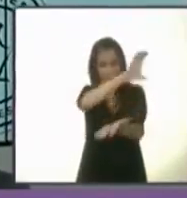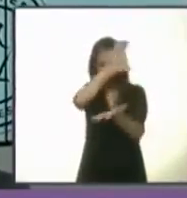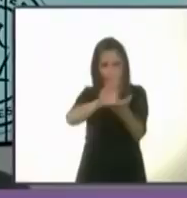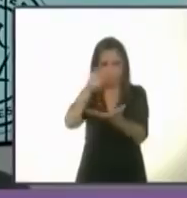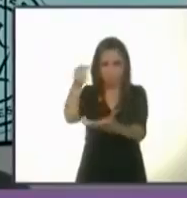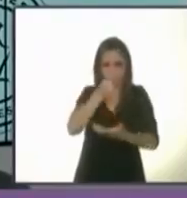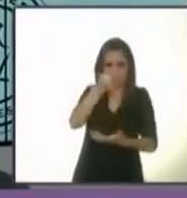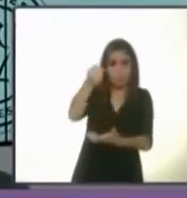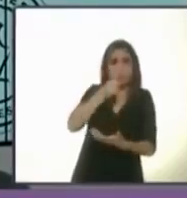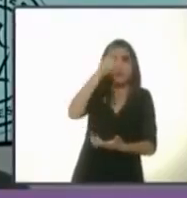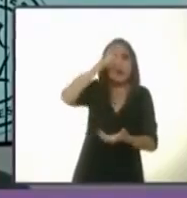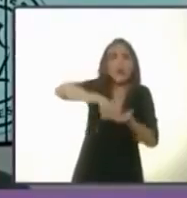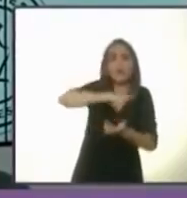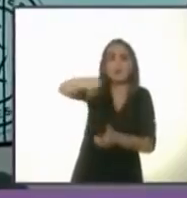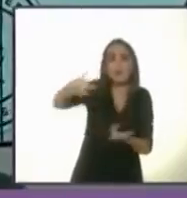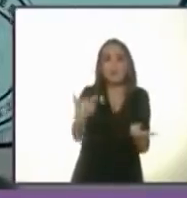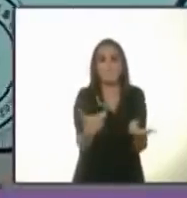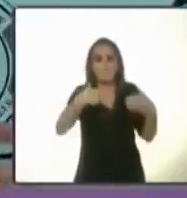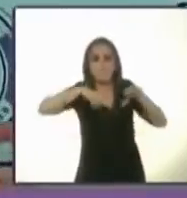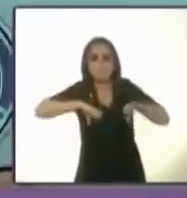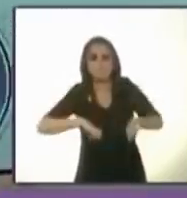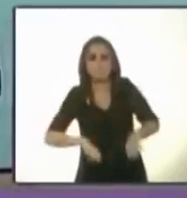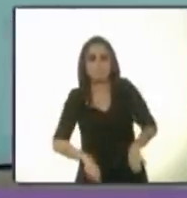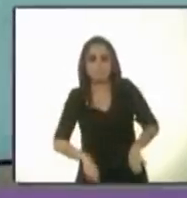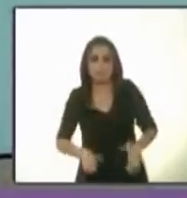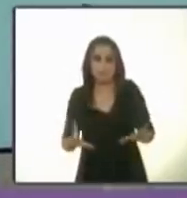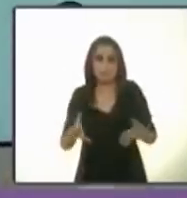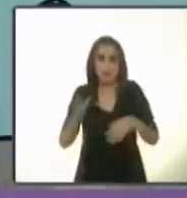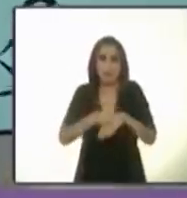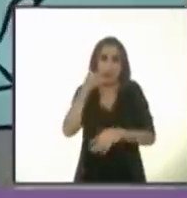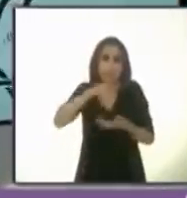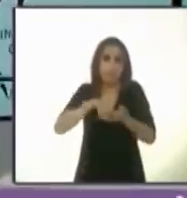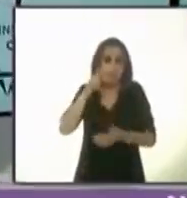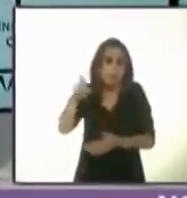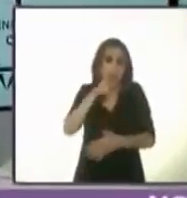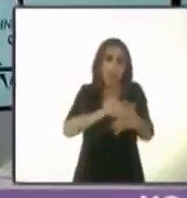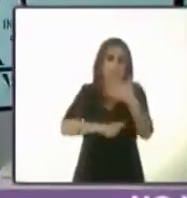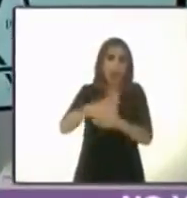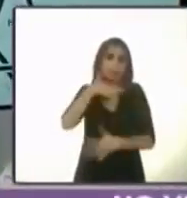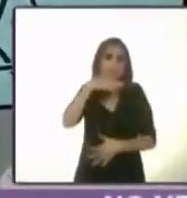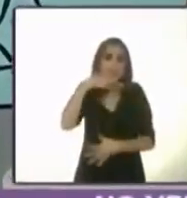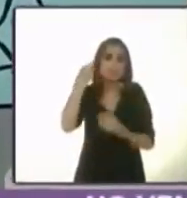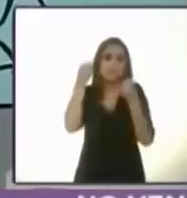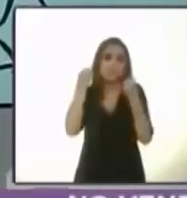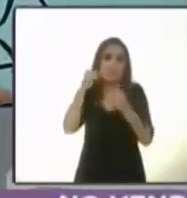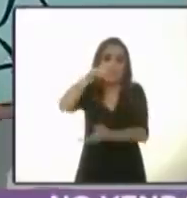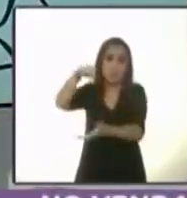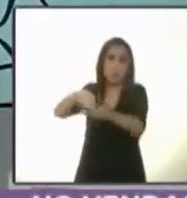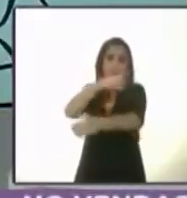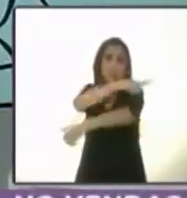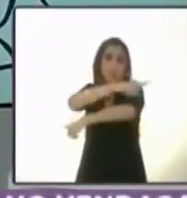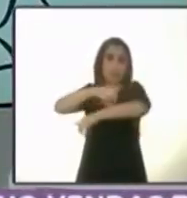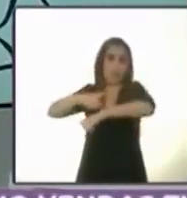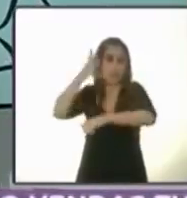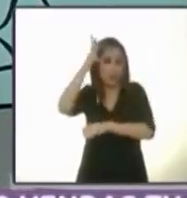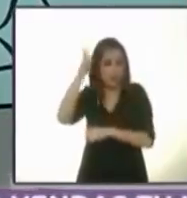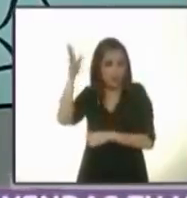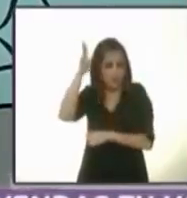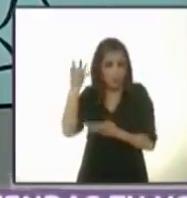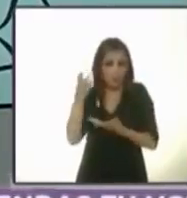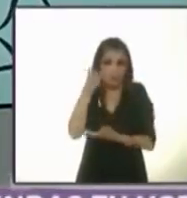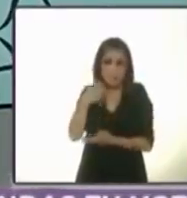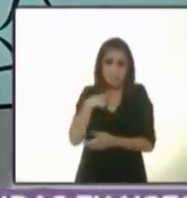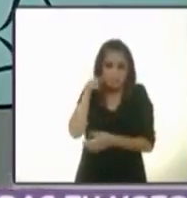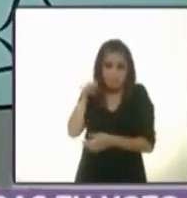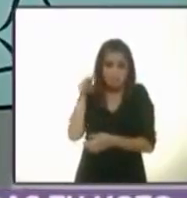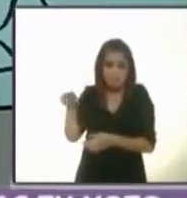siempre es desviado, porque la corrupción que existe en esta delegación pues así lo